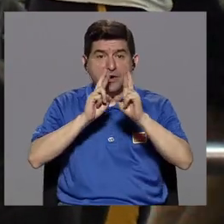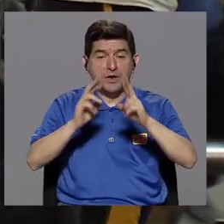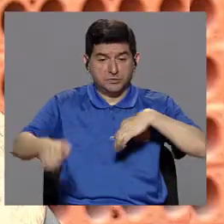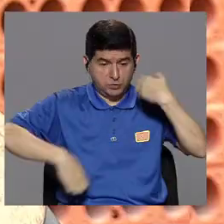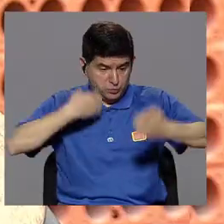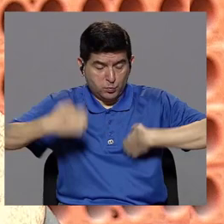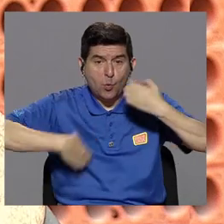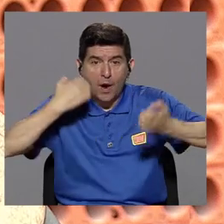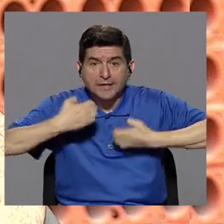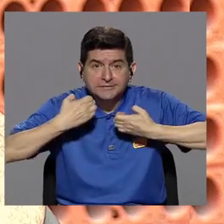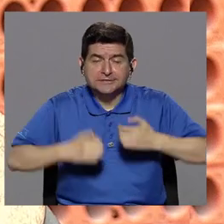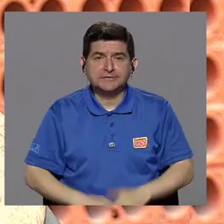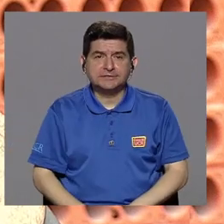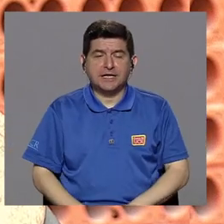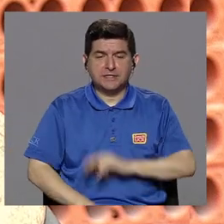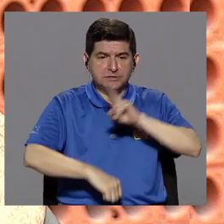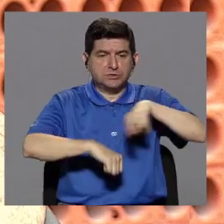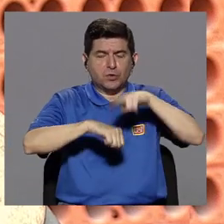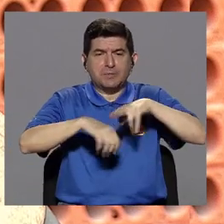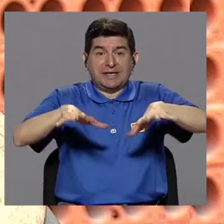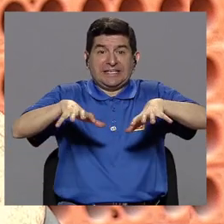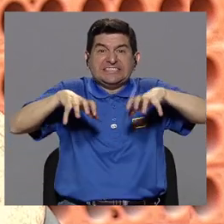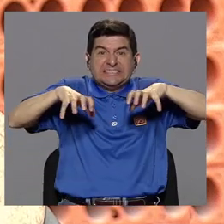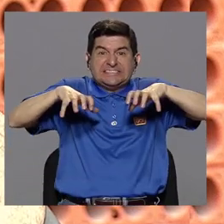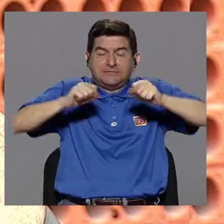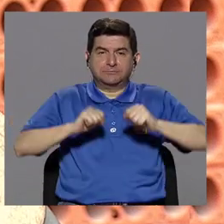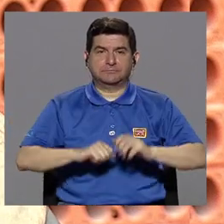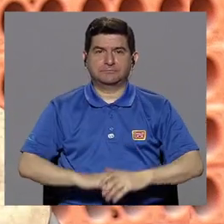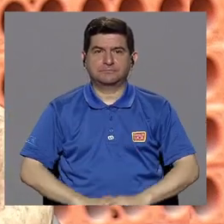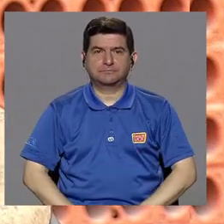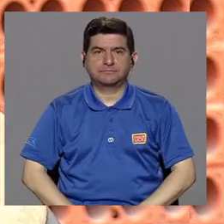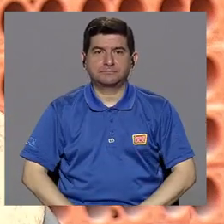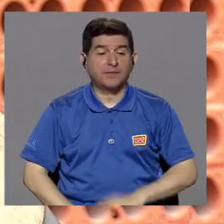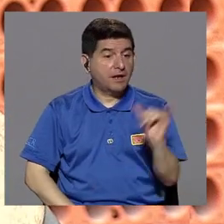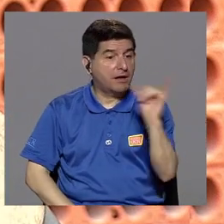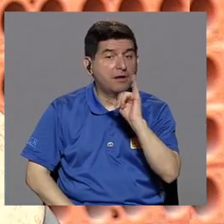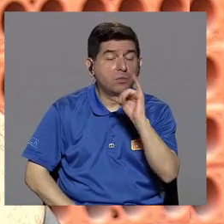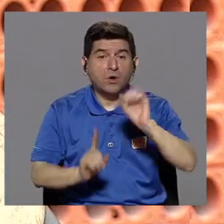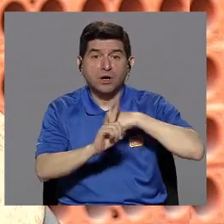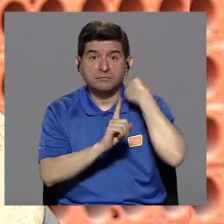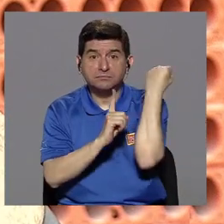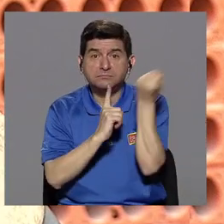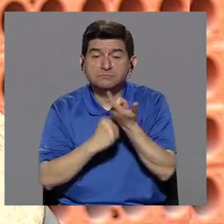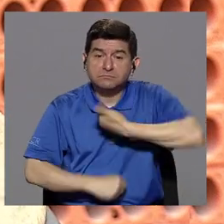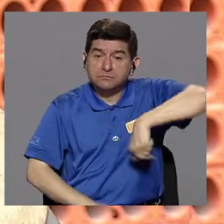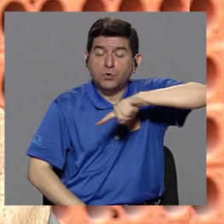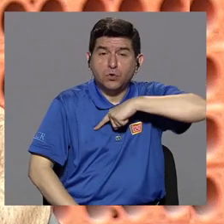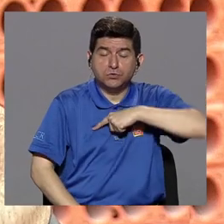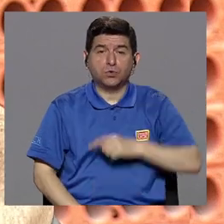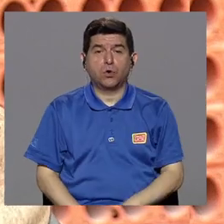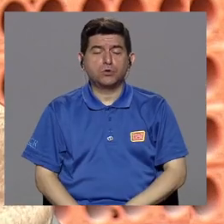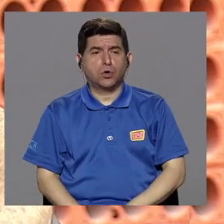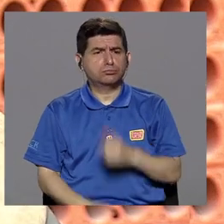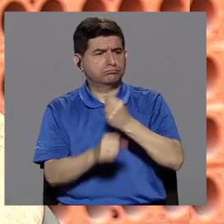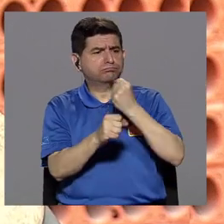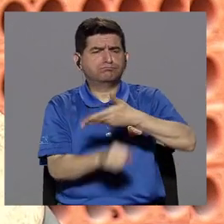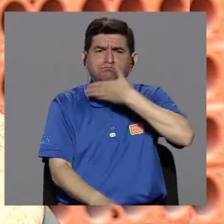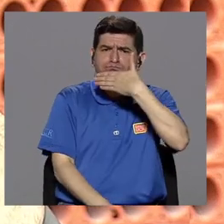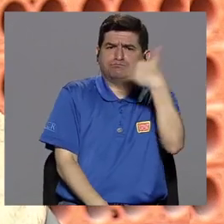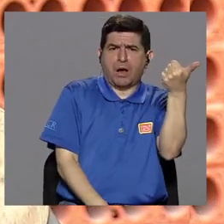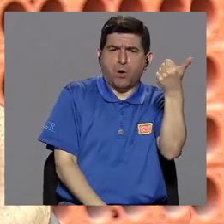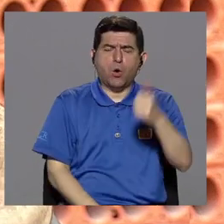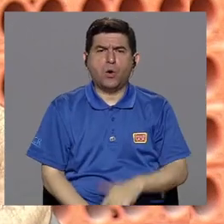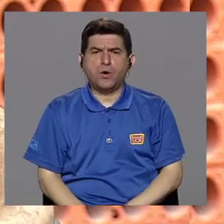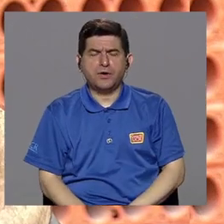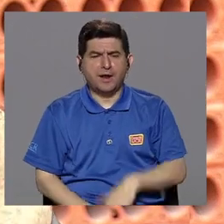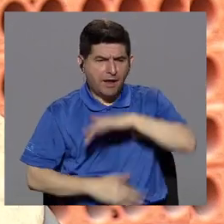emocionales, típicas del estrés. También pues podemos desempeñarnos mejor a